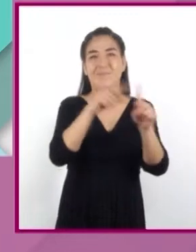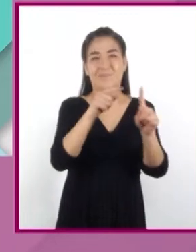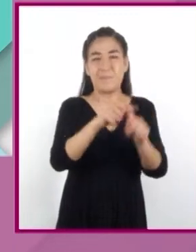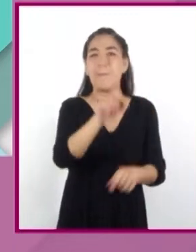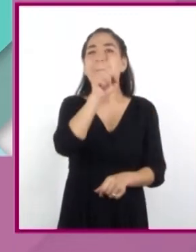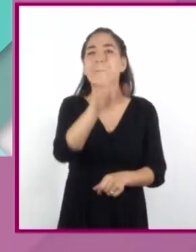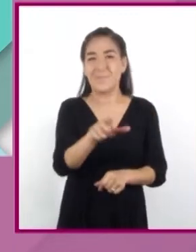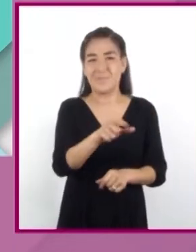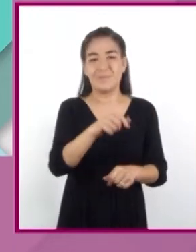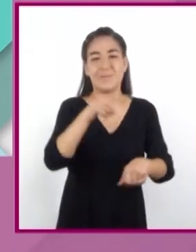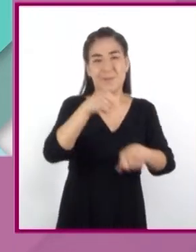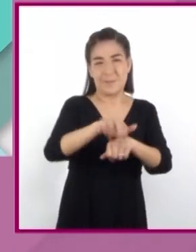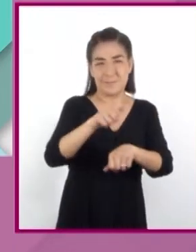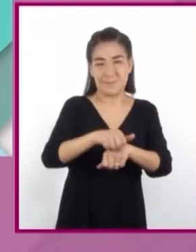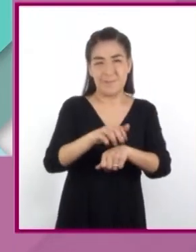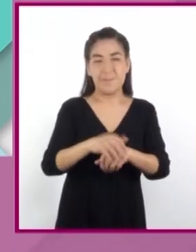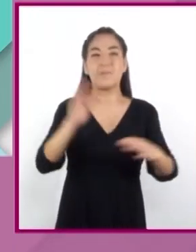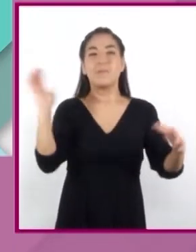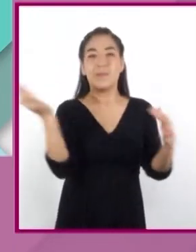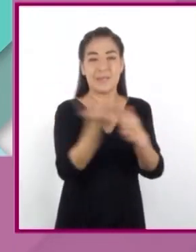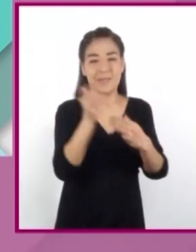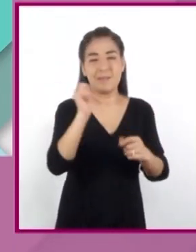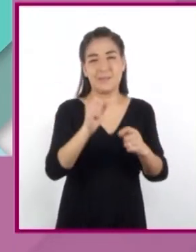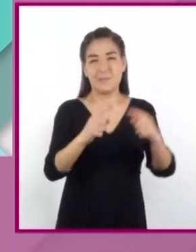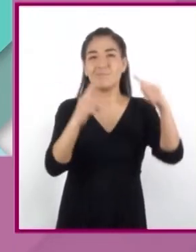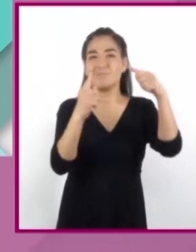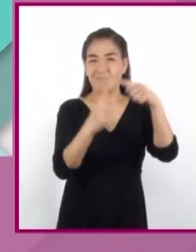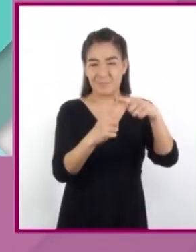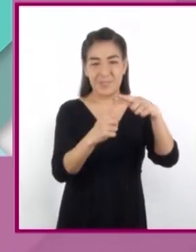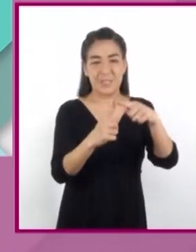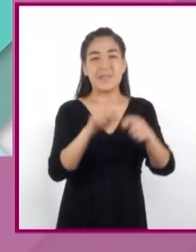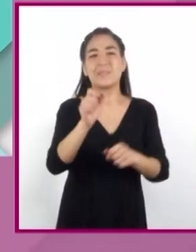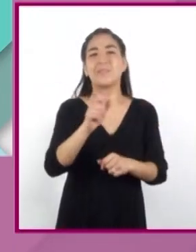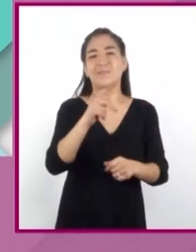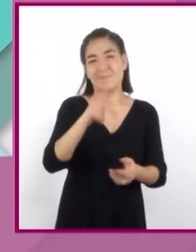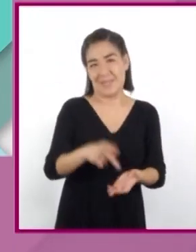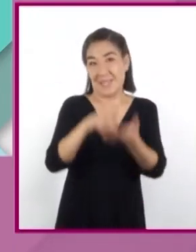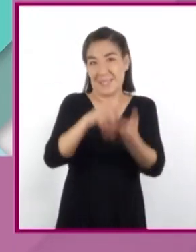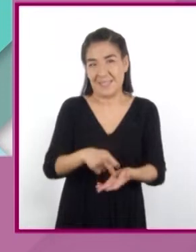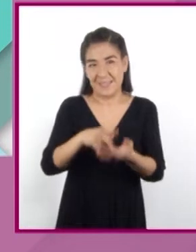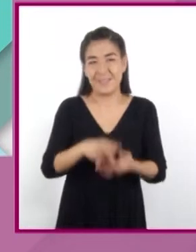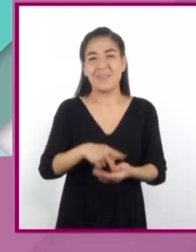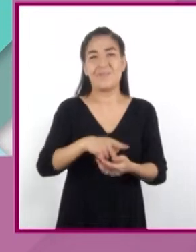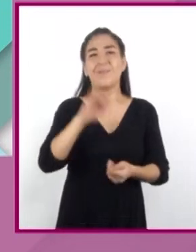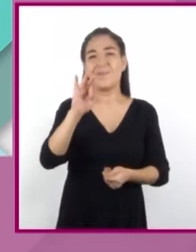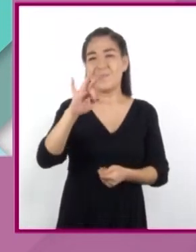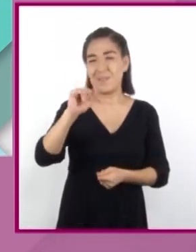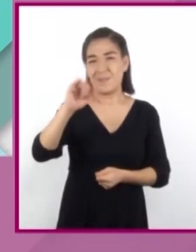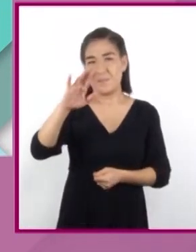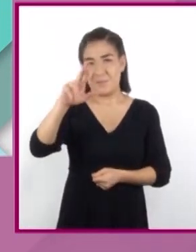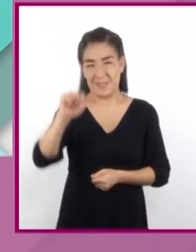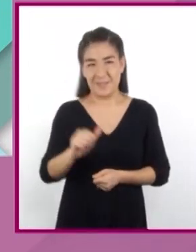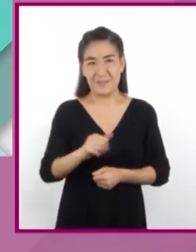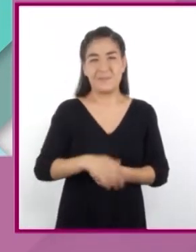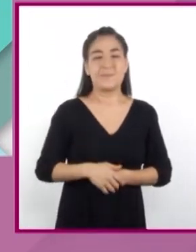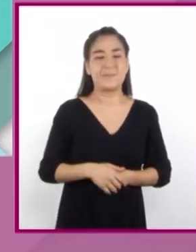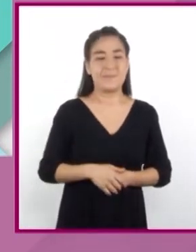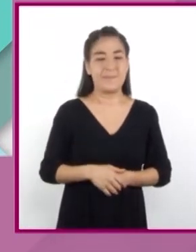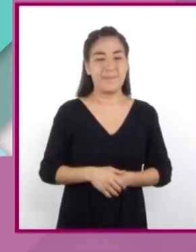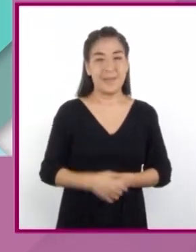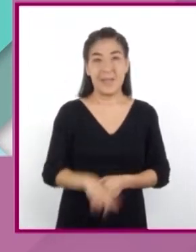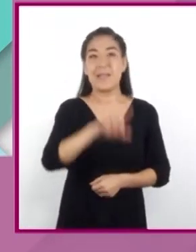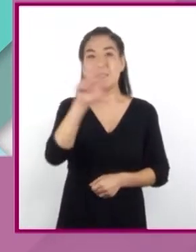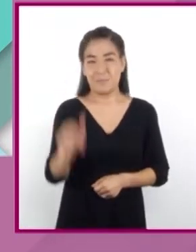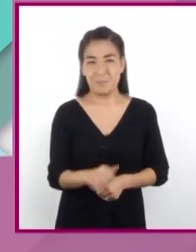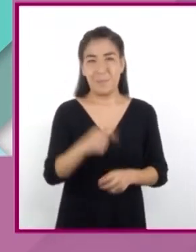mismo factor, se divide la cantidad en gramos de fibra que contienen las ciruelas entre la cantidad de piezas de ciruelas. Al